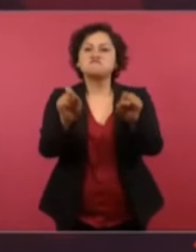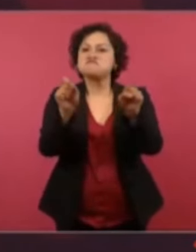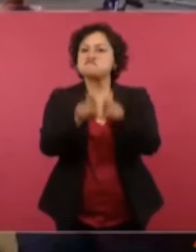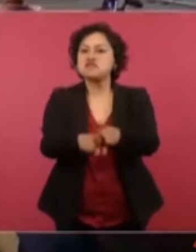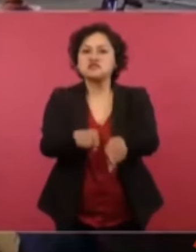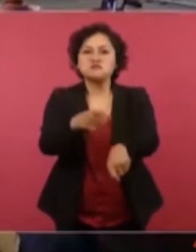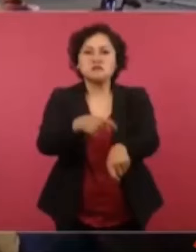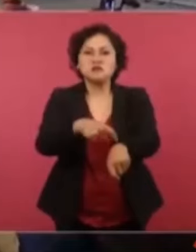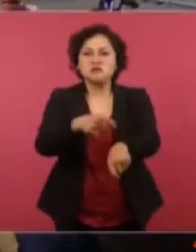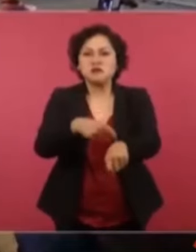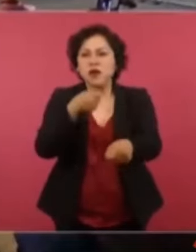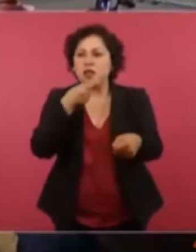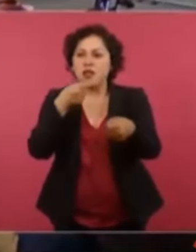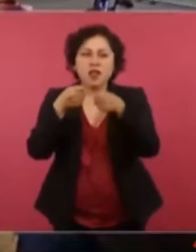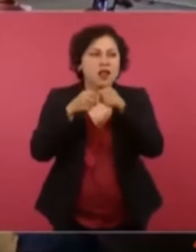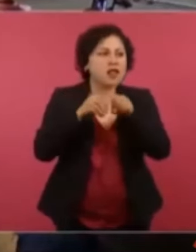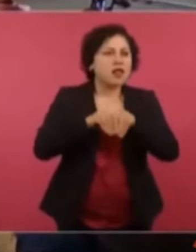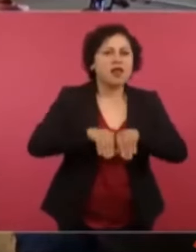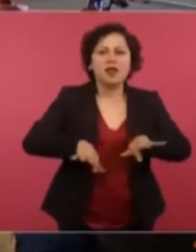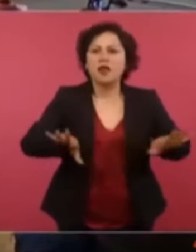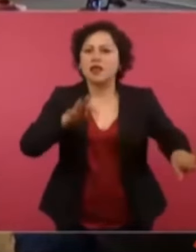Y al mismo tiempo,